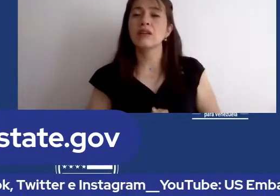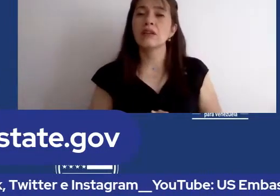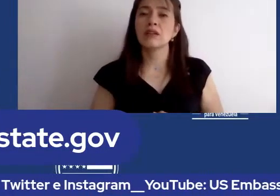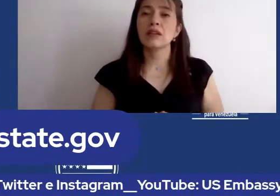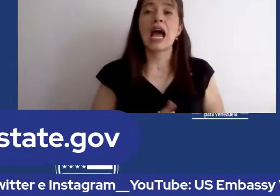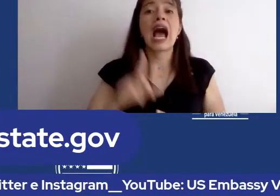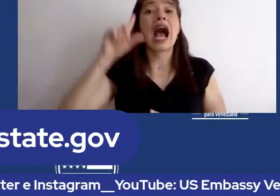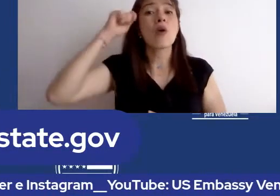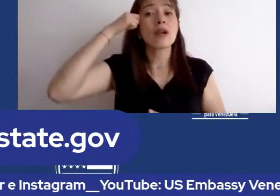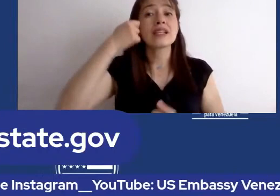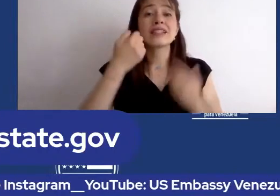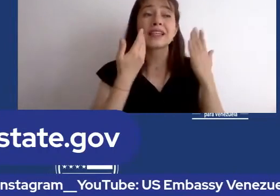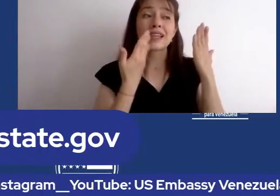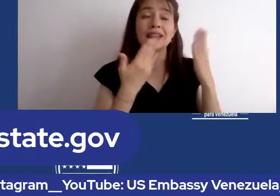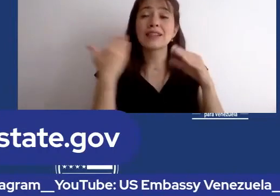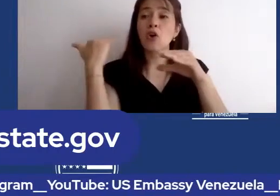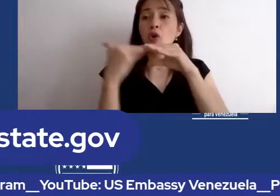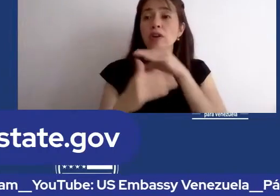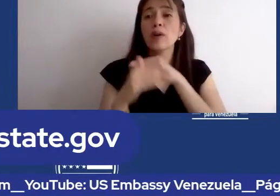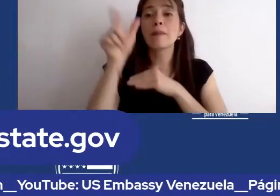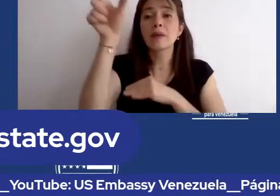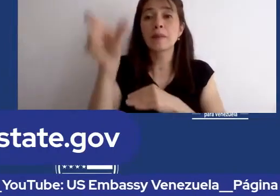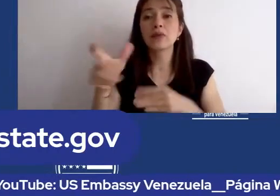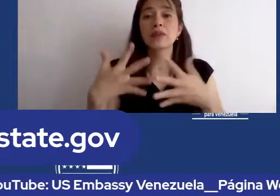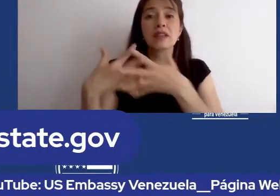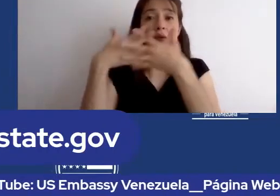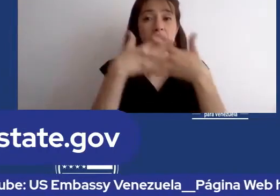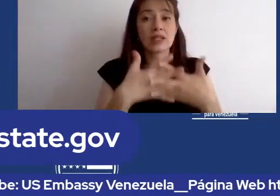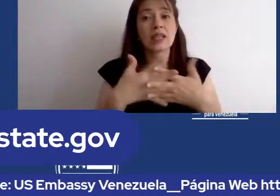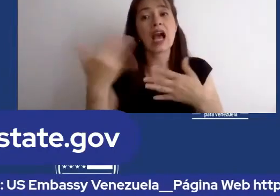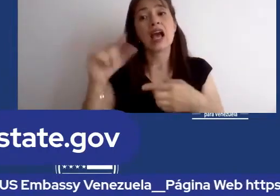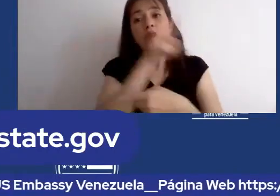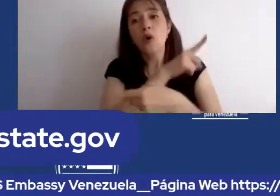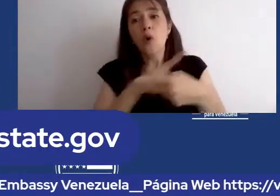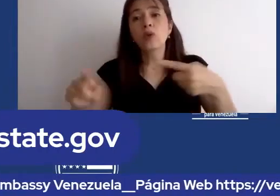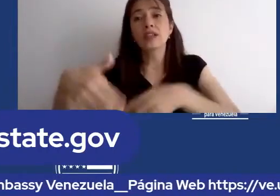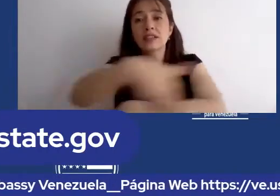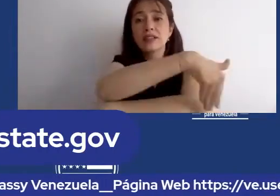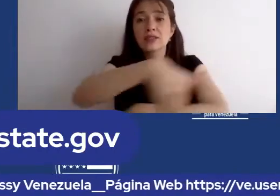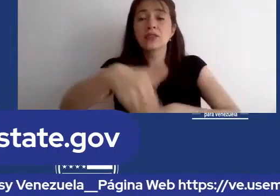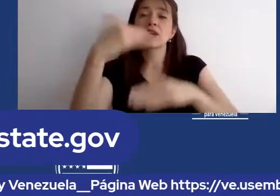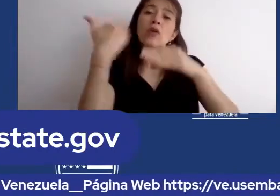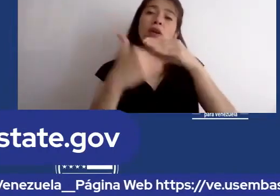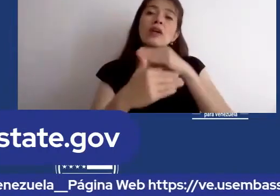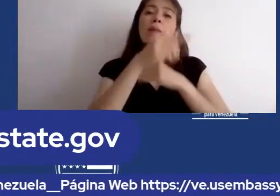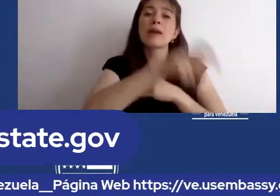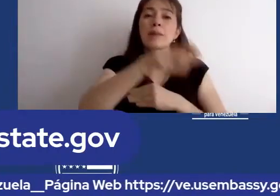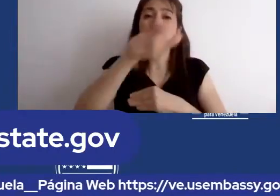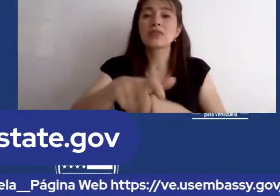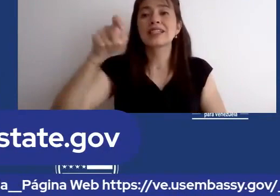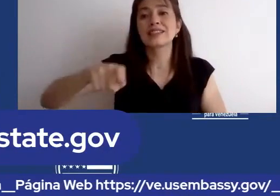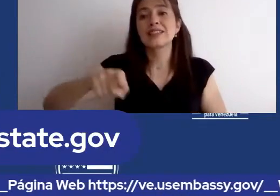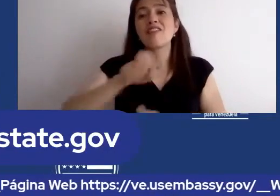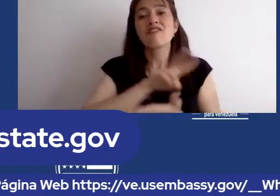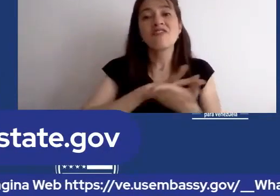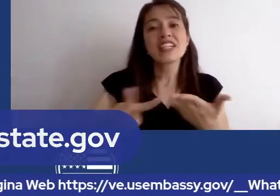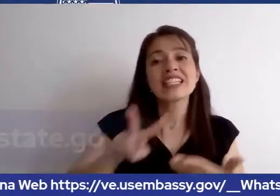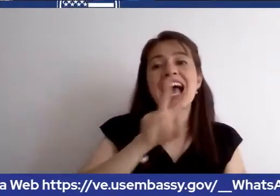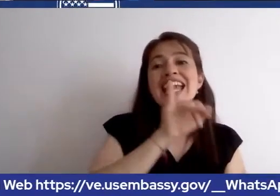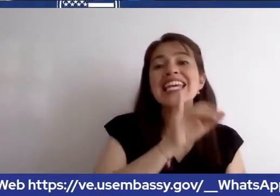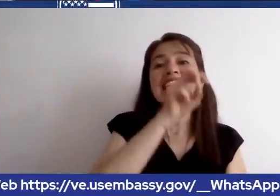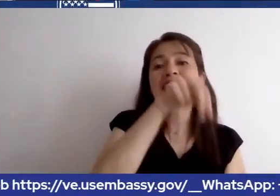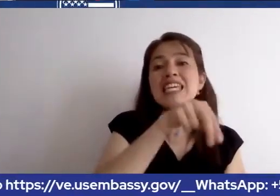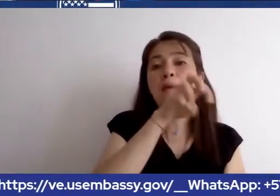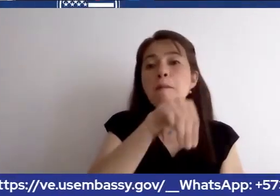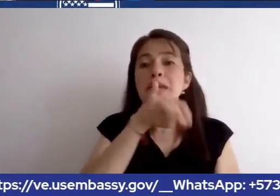ciudadanos estadounidenses. Hay otros emails para visas inmigrantes y no inmigrantes. Podemos postar esto